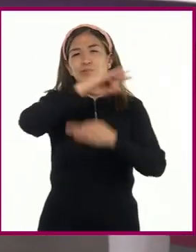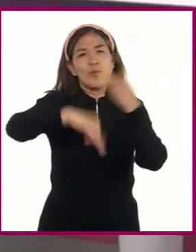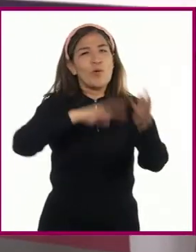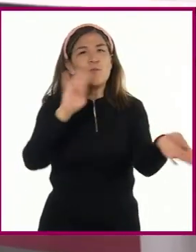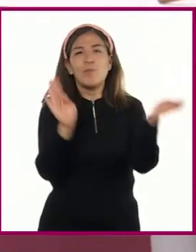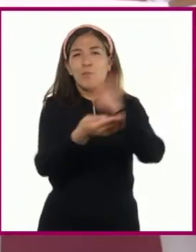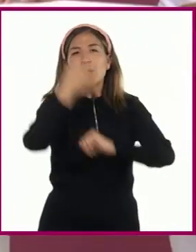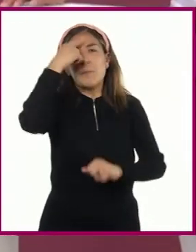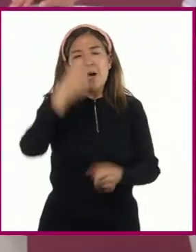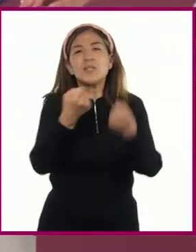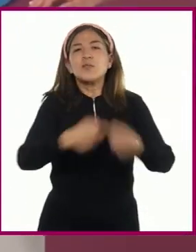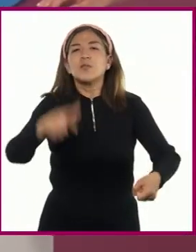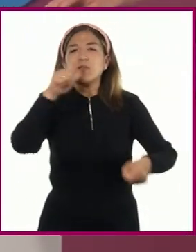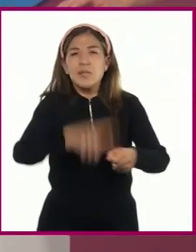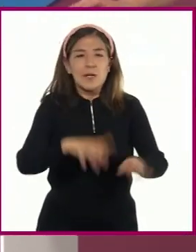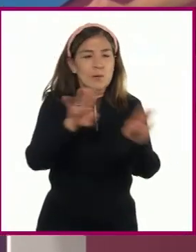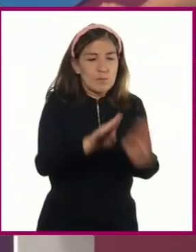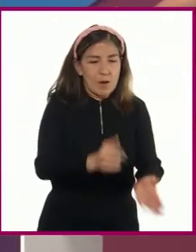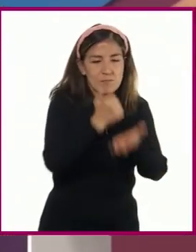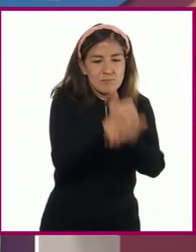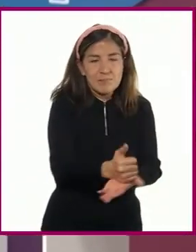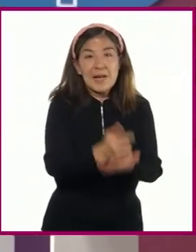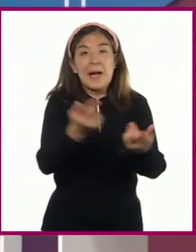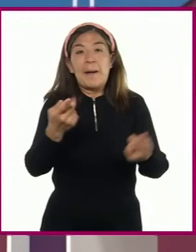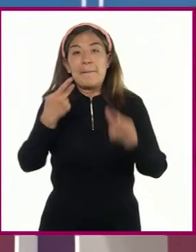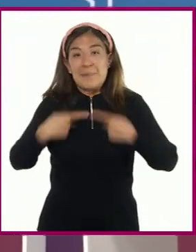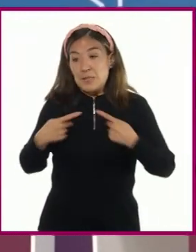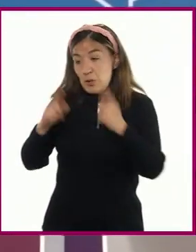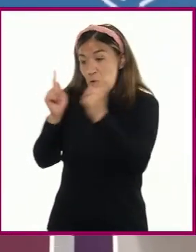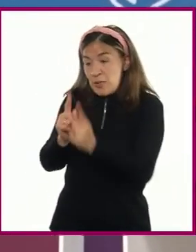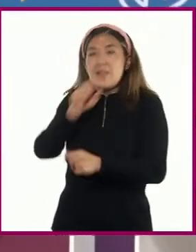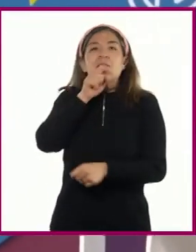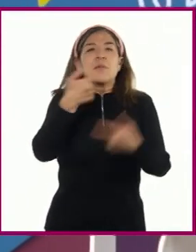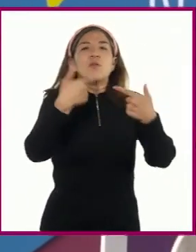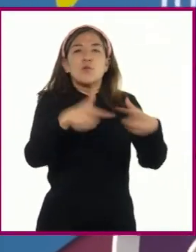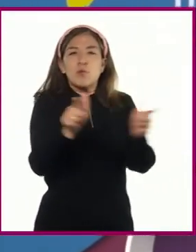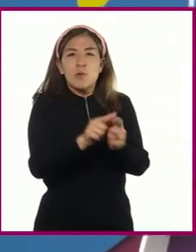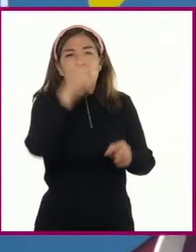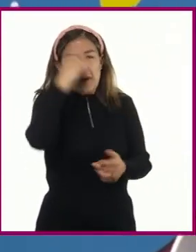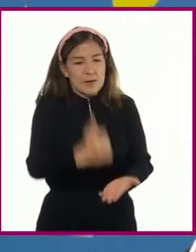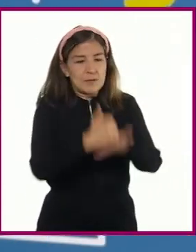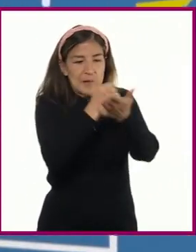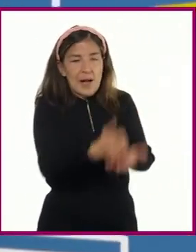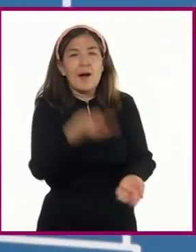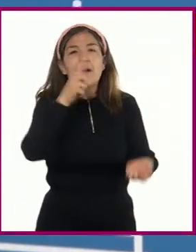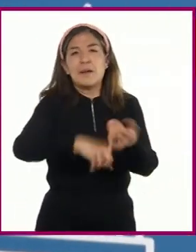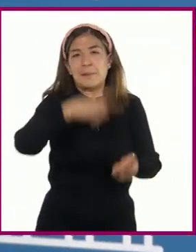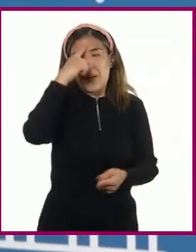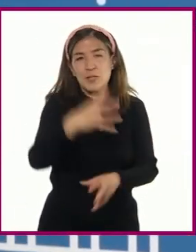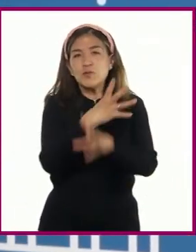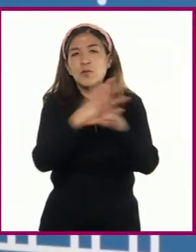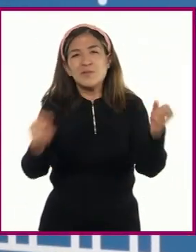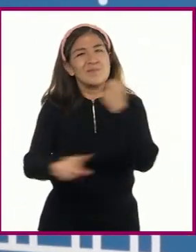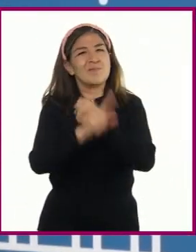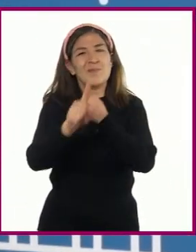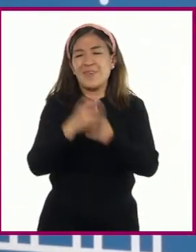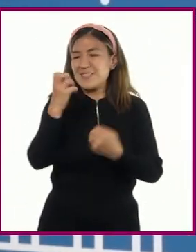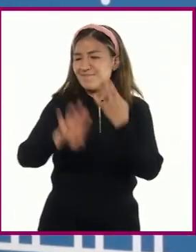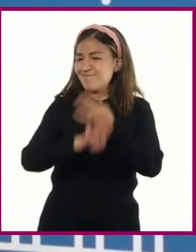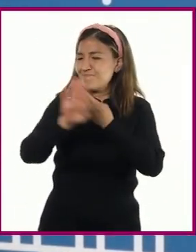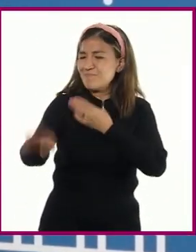permite intervenir en los conflictos entre personas o grupos y que estos encuentran una solución libre de violencia,